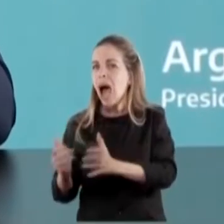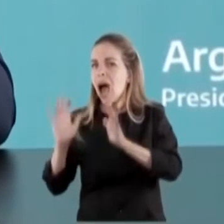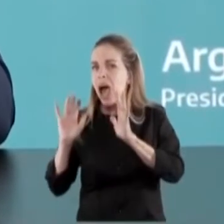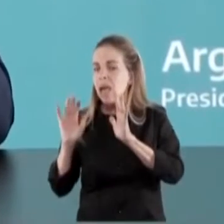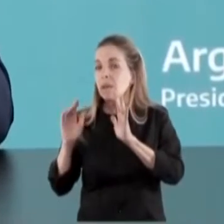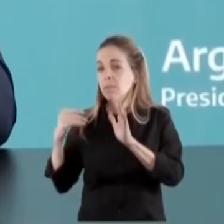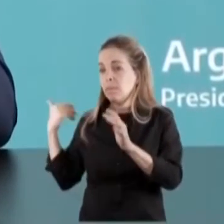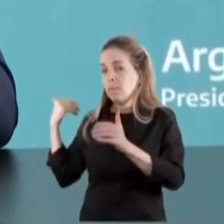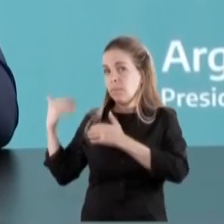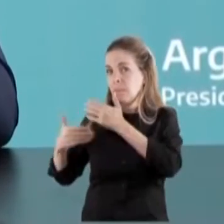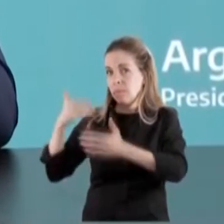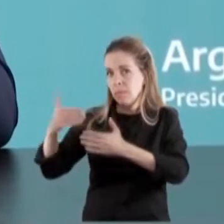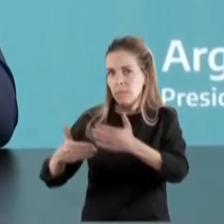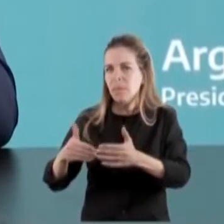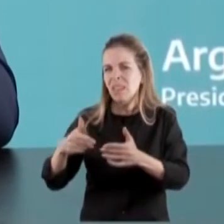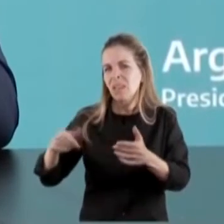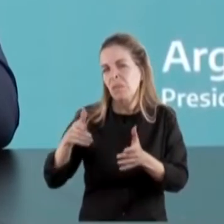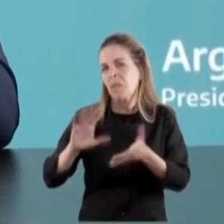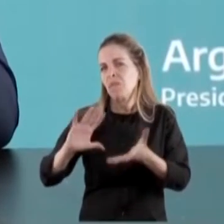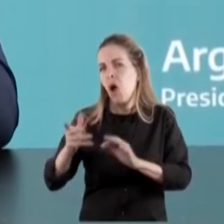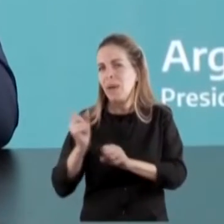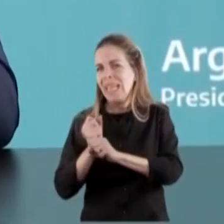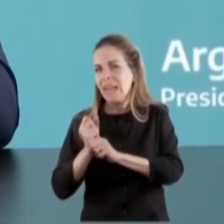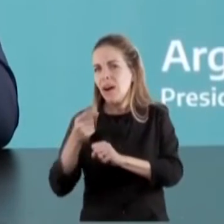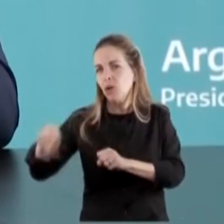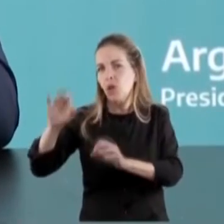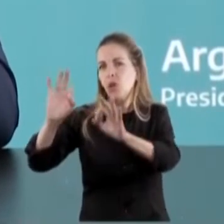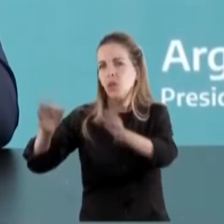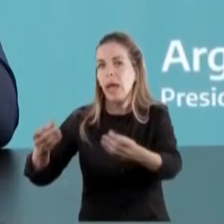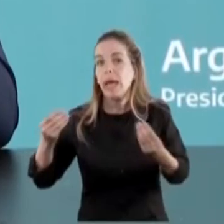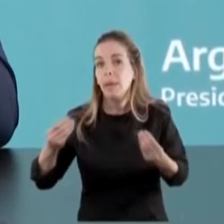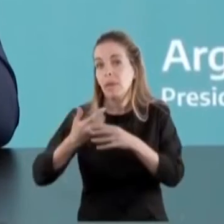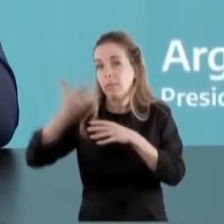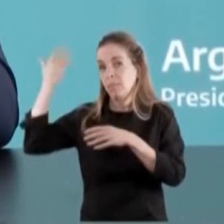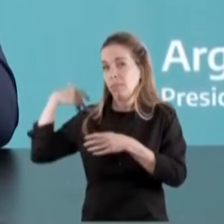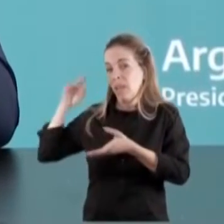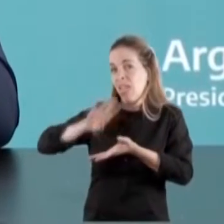sendero que todos conocemos después de un proceso de endeudamiento